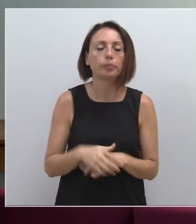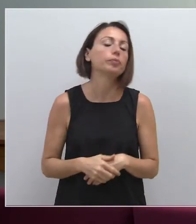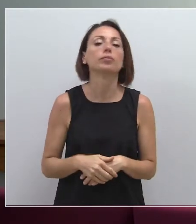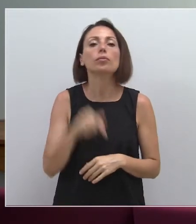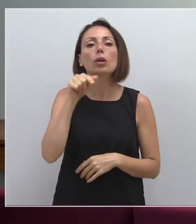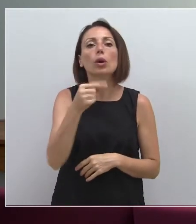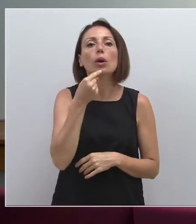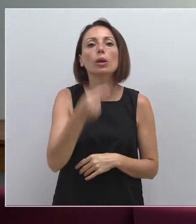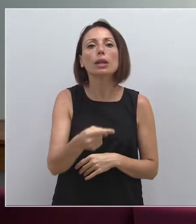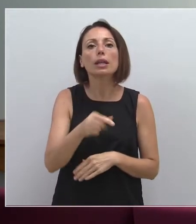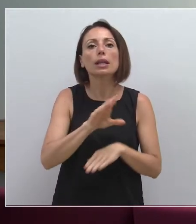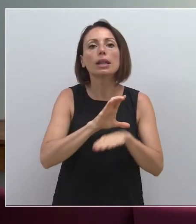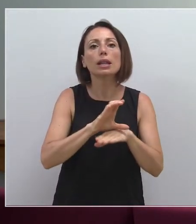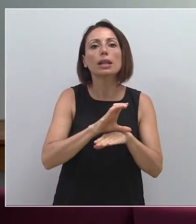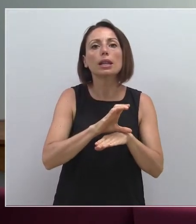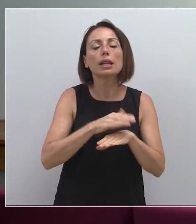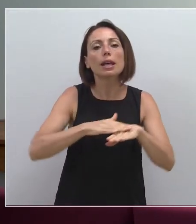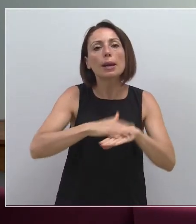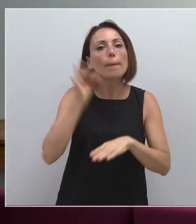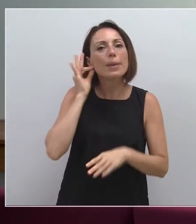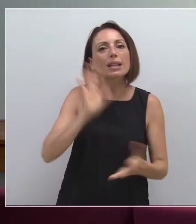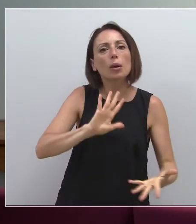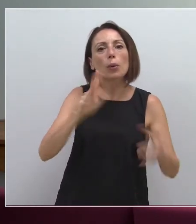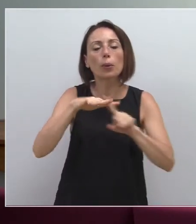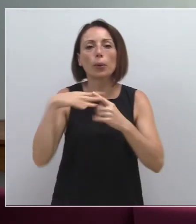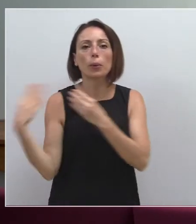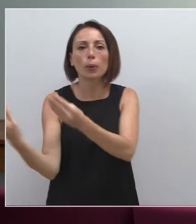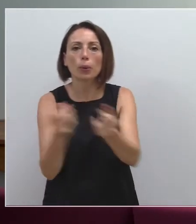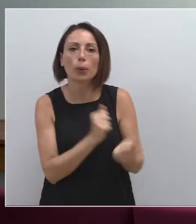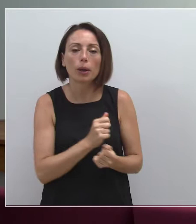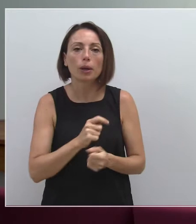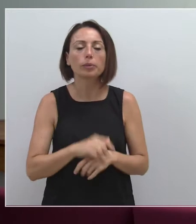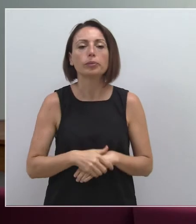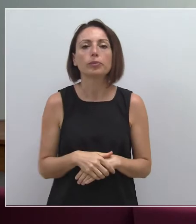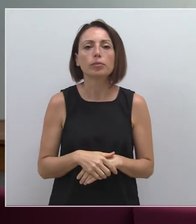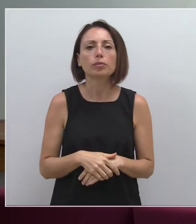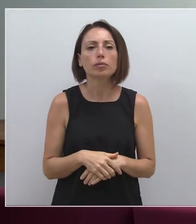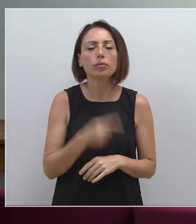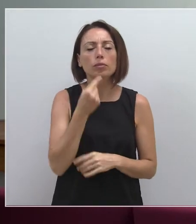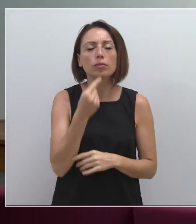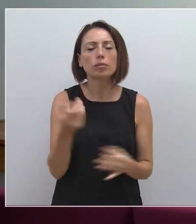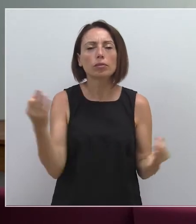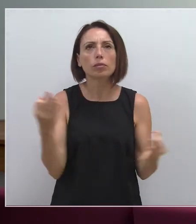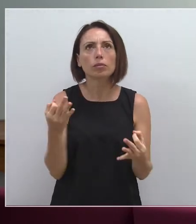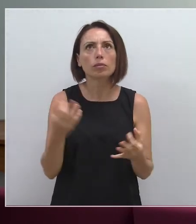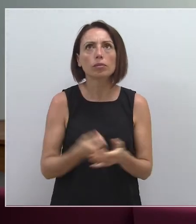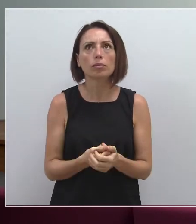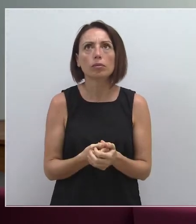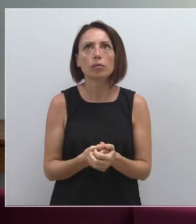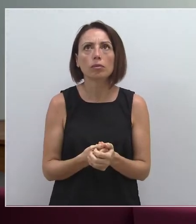Hoy ha hablado la ministra para la transición ecológica, la vicepresidenta cuarta del Gobierno. Ha venido a decir, entre otras cosas, que